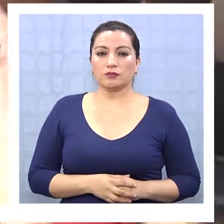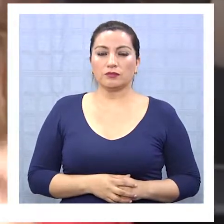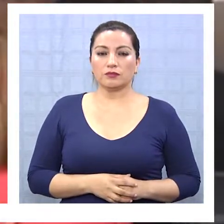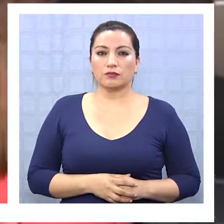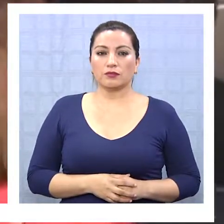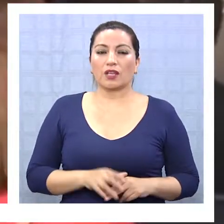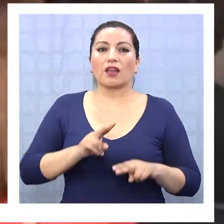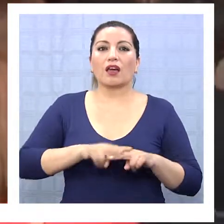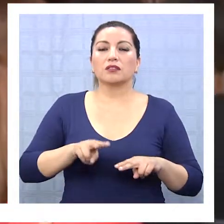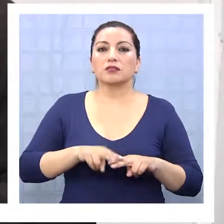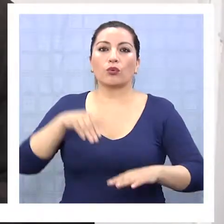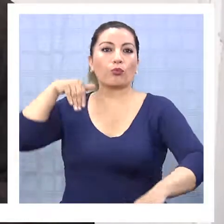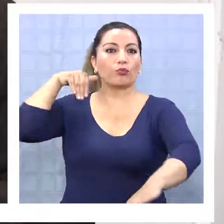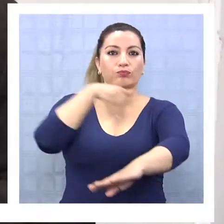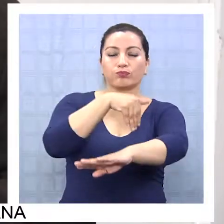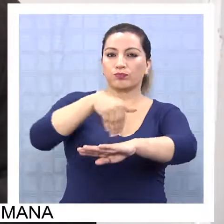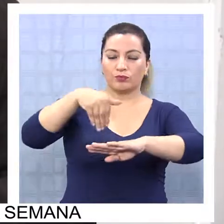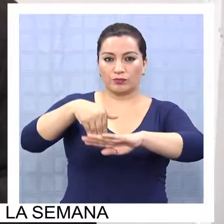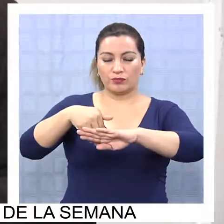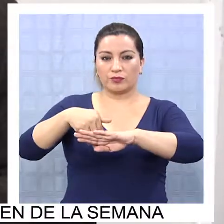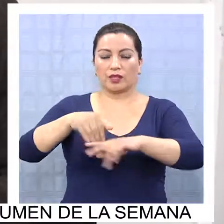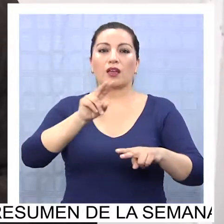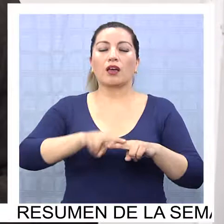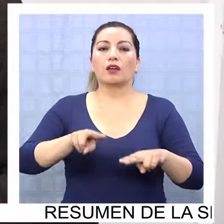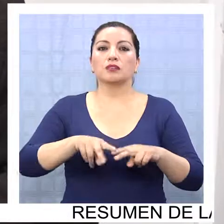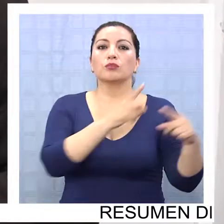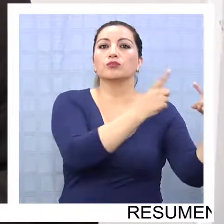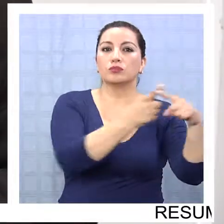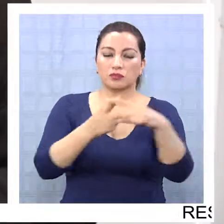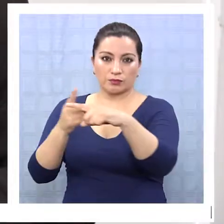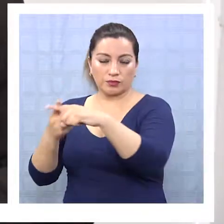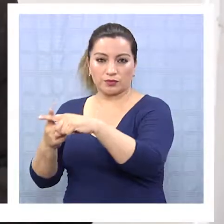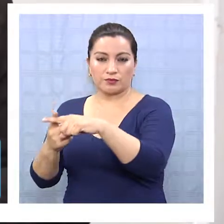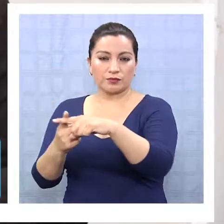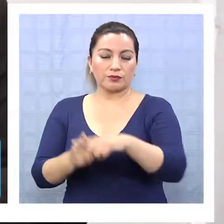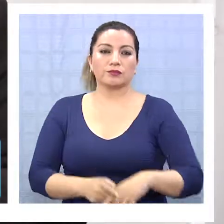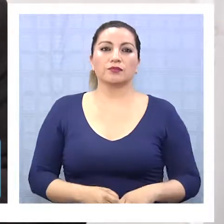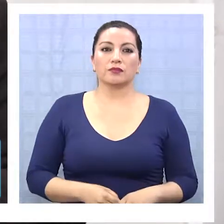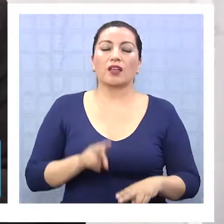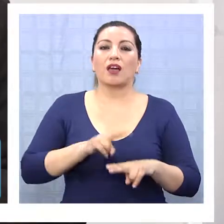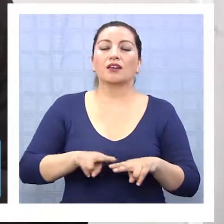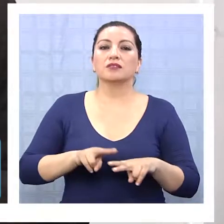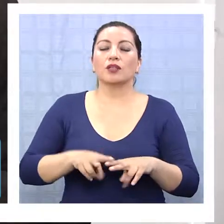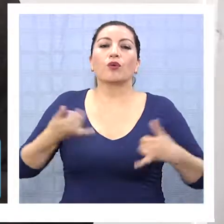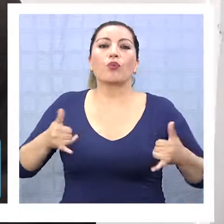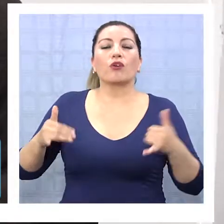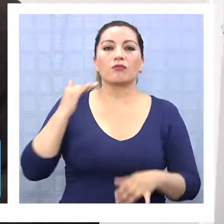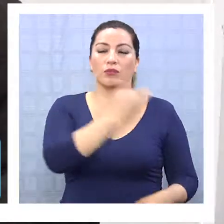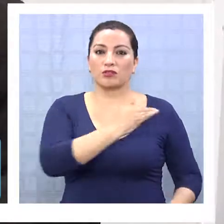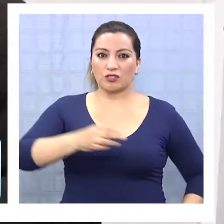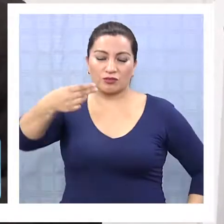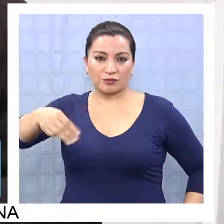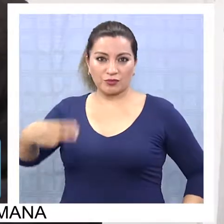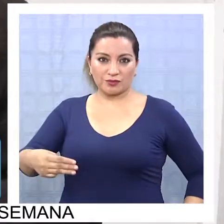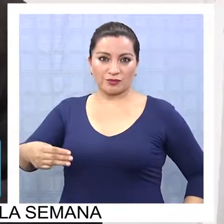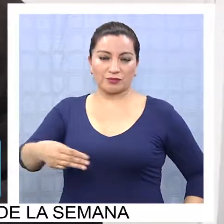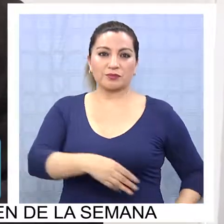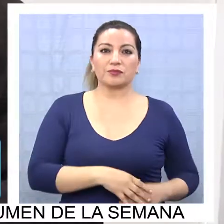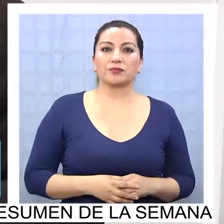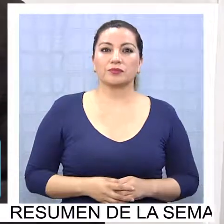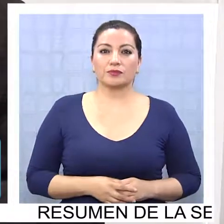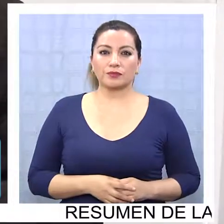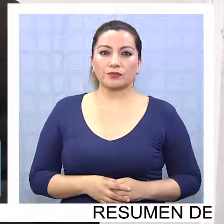Donde generar un terminal de buses, donde generar un cementerio, donde generar un parque municipal